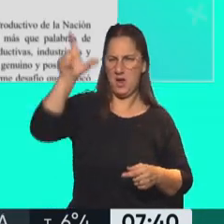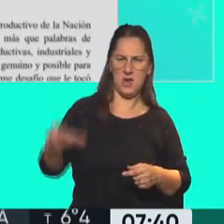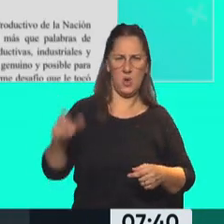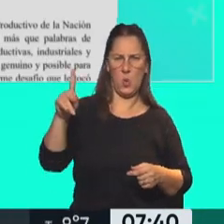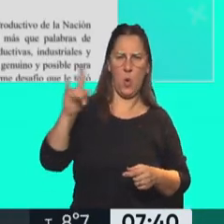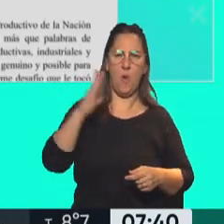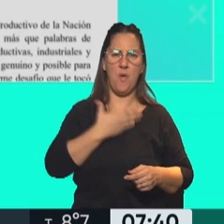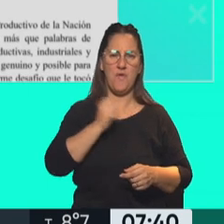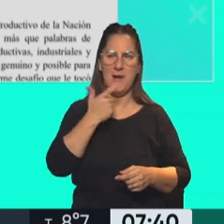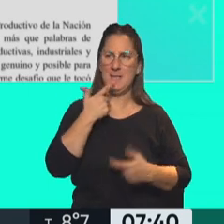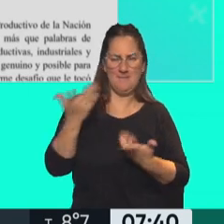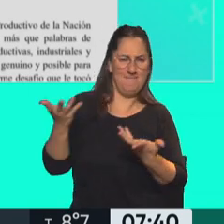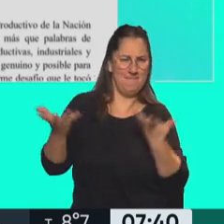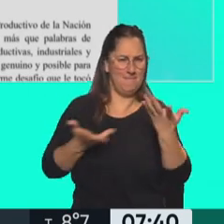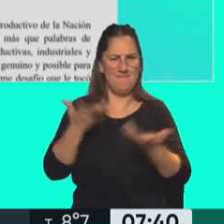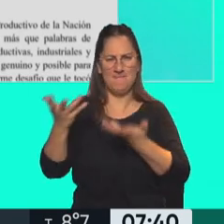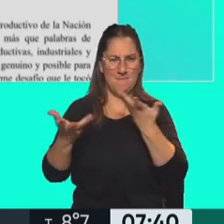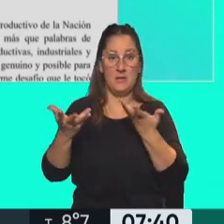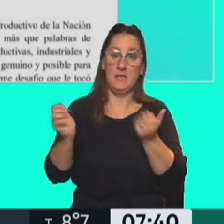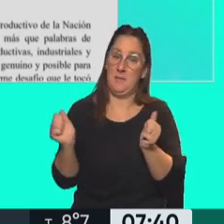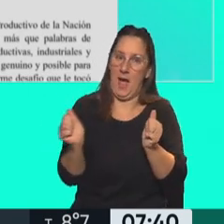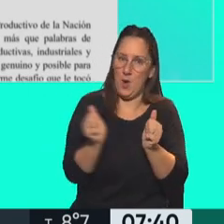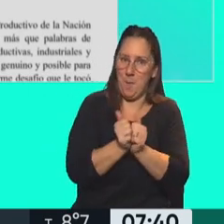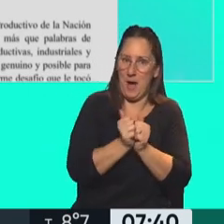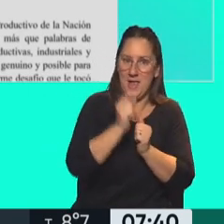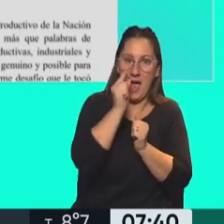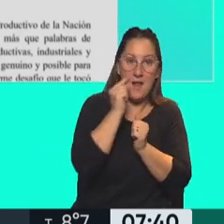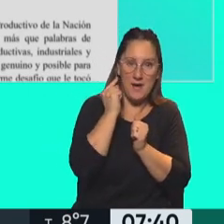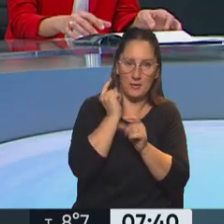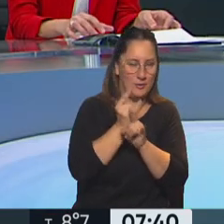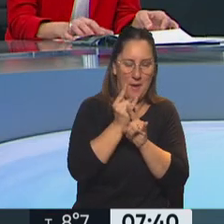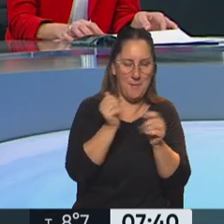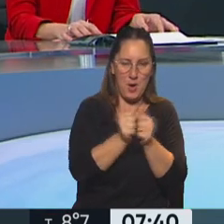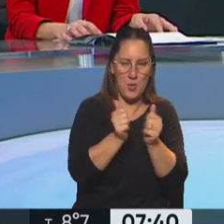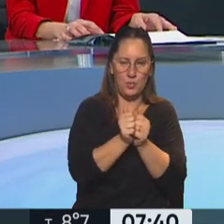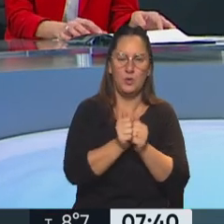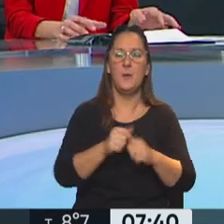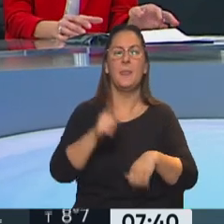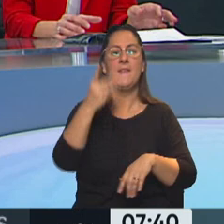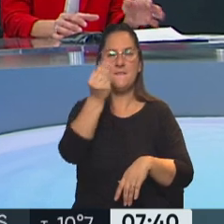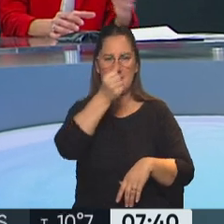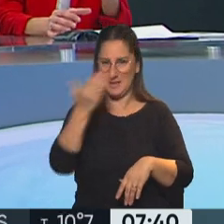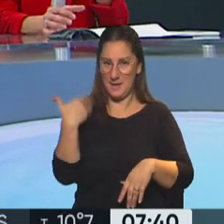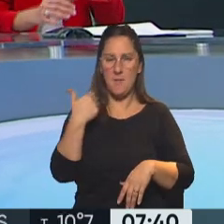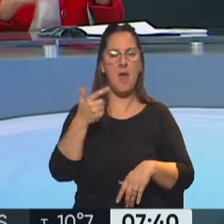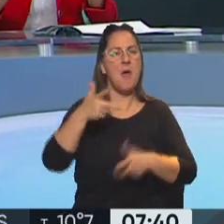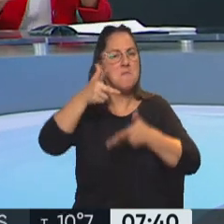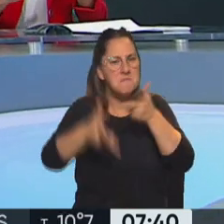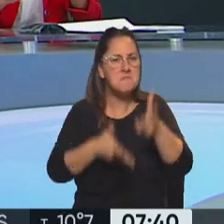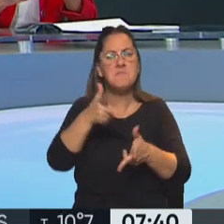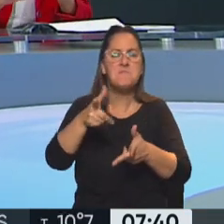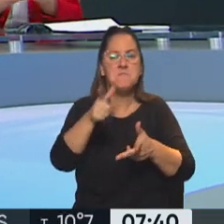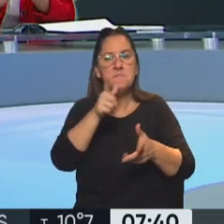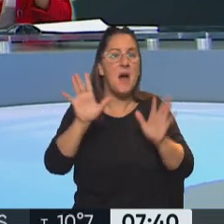Culfas, que también hay que decir, acompaña al presidente Alberto Fernández desde el minuto cero. Flor, se habló mucho durante este fin de semana también de un supuesto